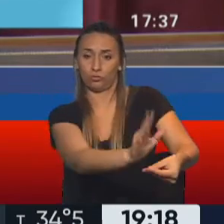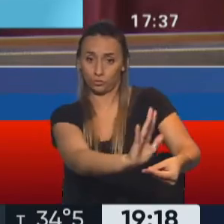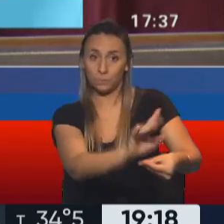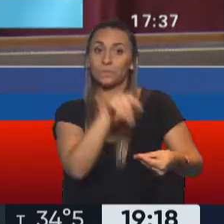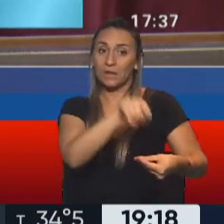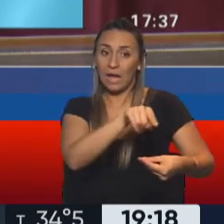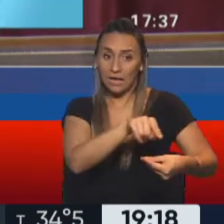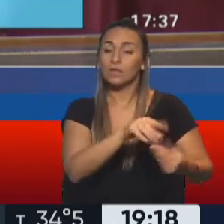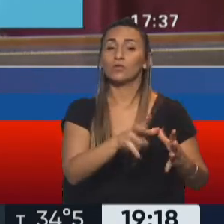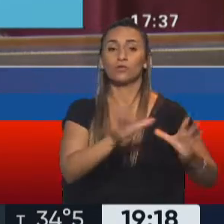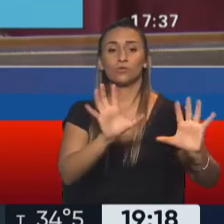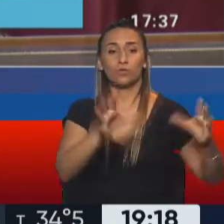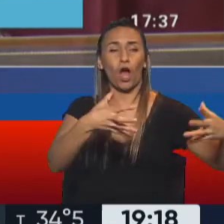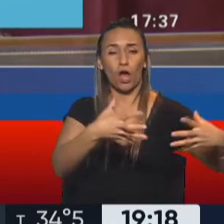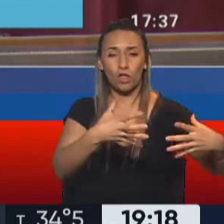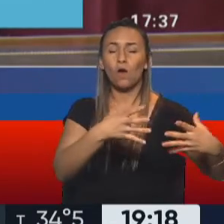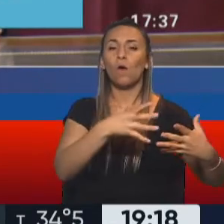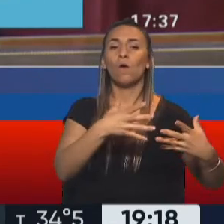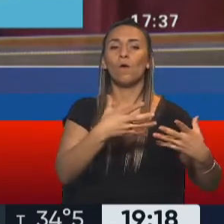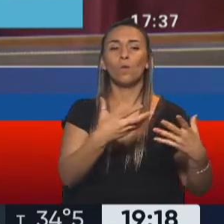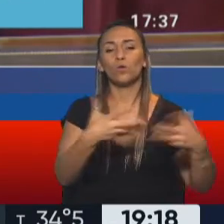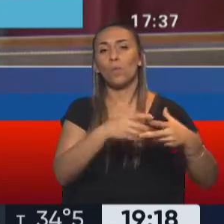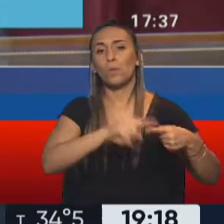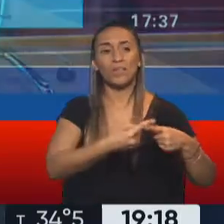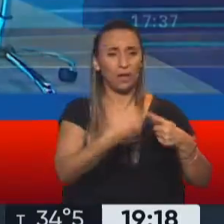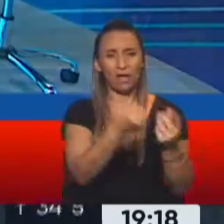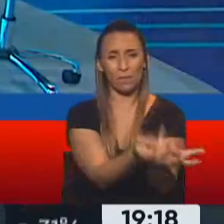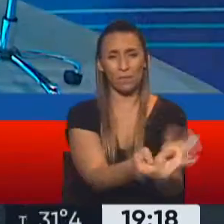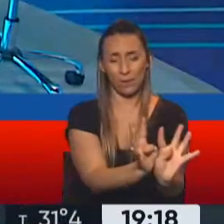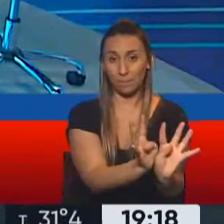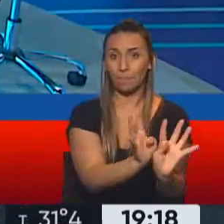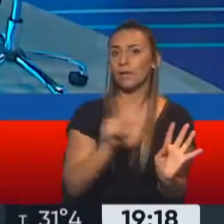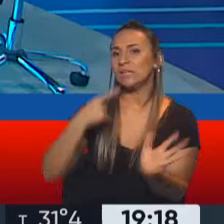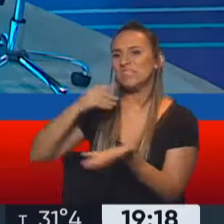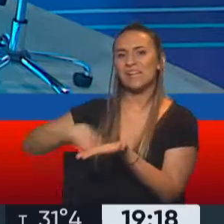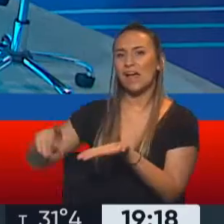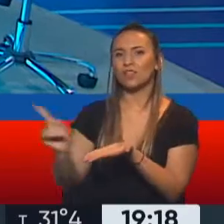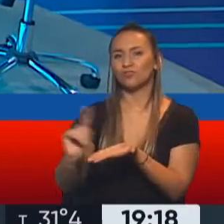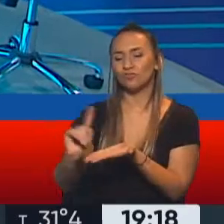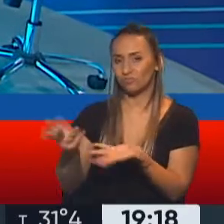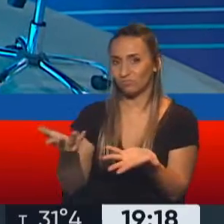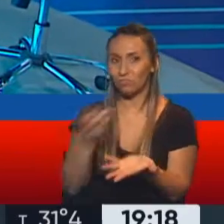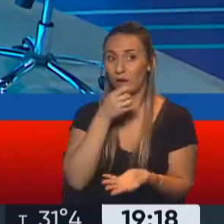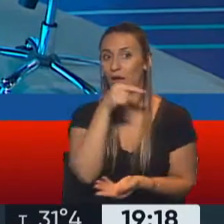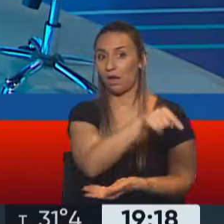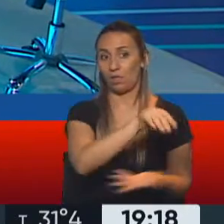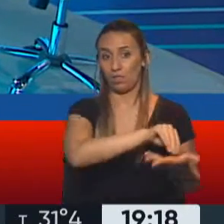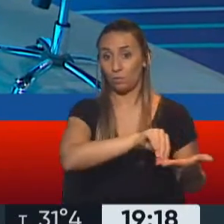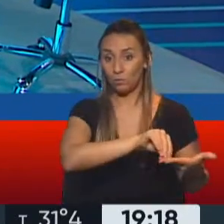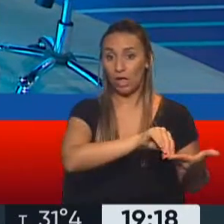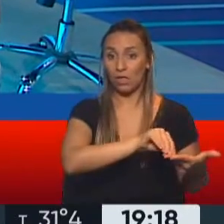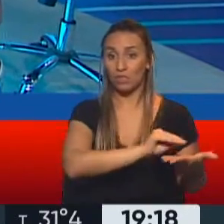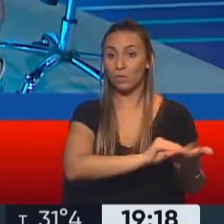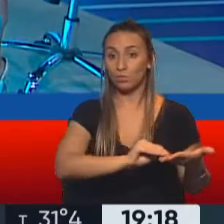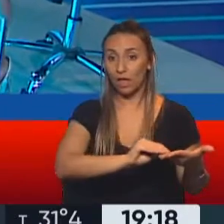las fuerzas políticas en el Senado y en la división que tiene mucho más que ver con las provincias, con algo mucho más geográfico. Sí tenés